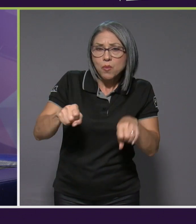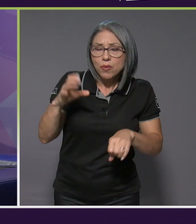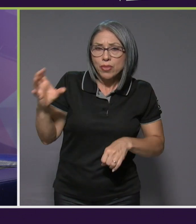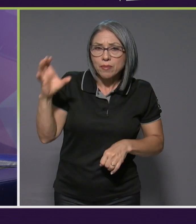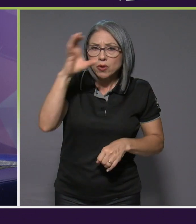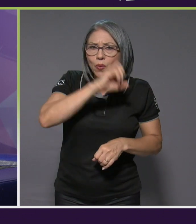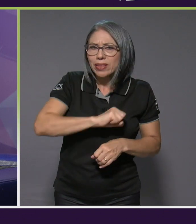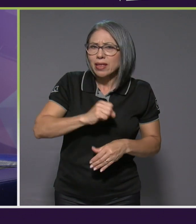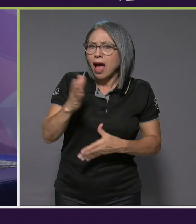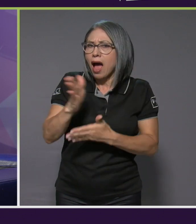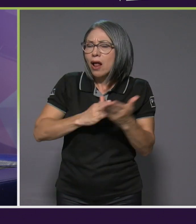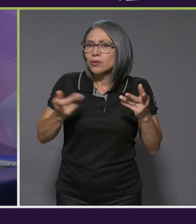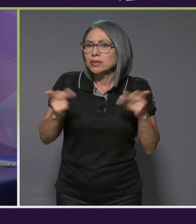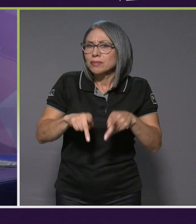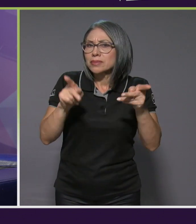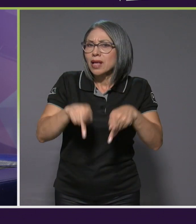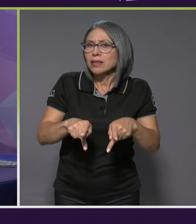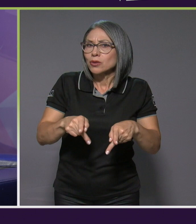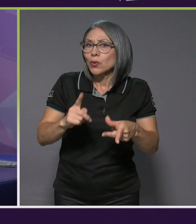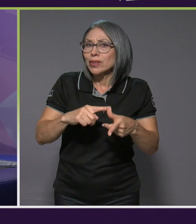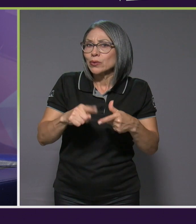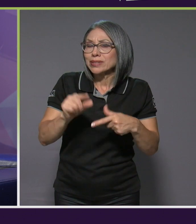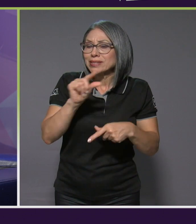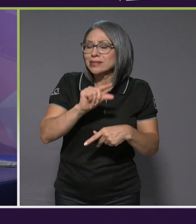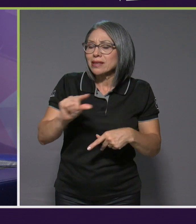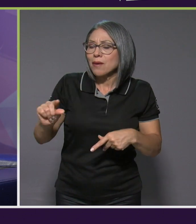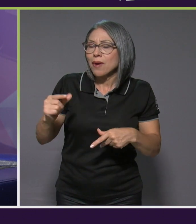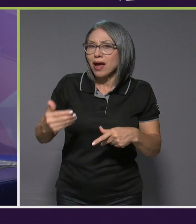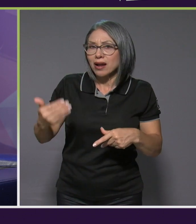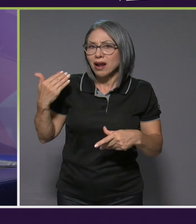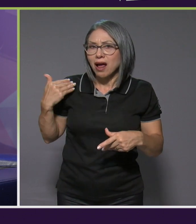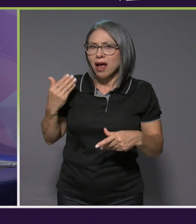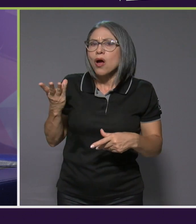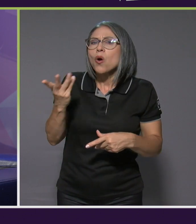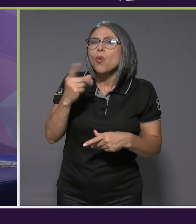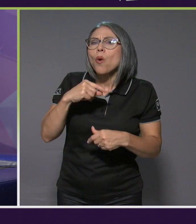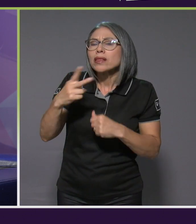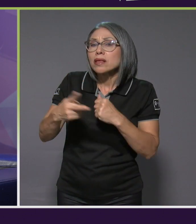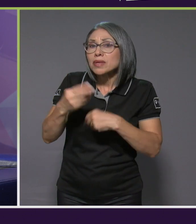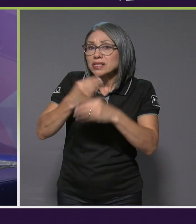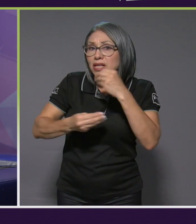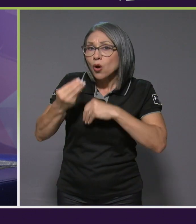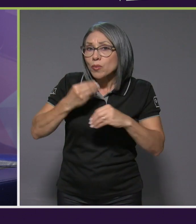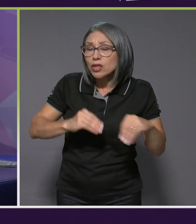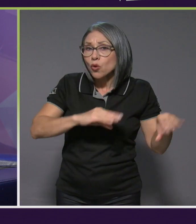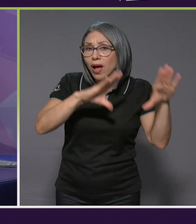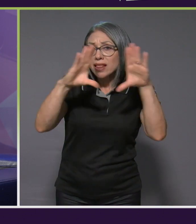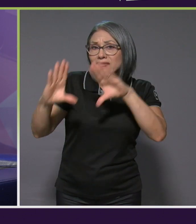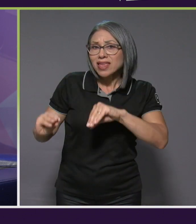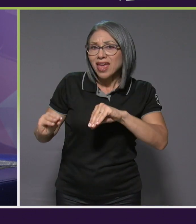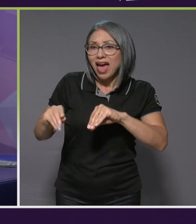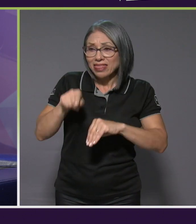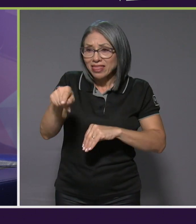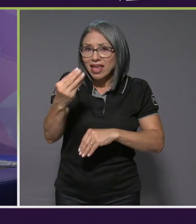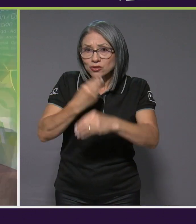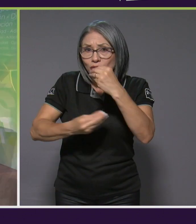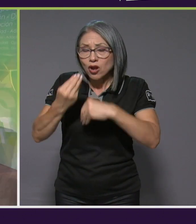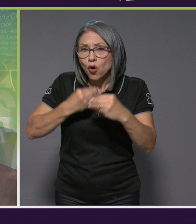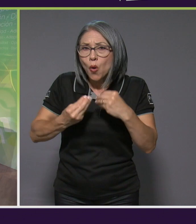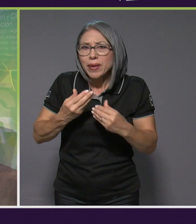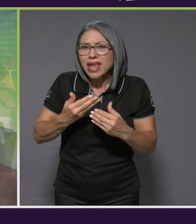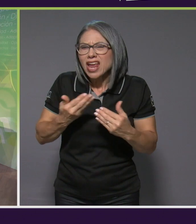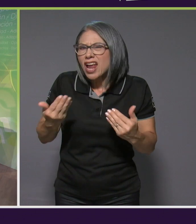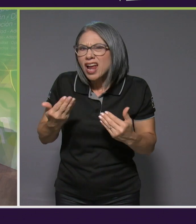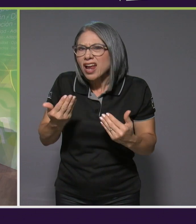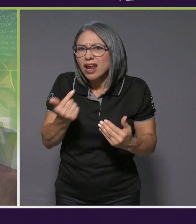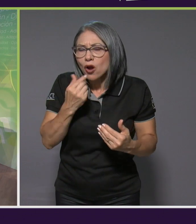bueno, qué está pasando durante la semana, ¿verdad?, bueno, cuántas veces está comiendo al día y de lo que está comiendo, ¿qué es lo que está comiendo?, ¿verdad? A veces